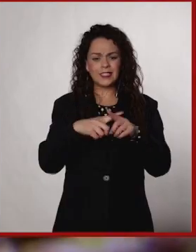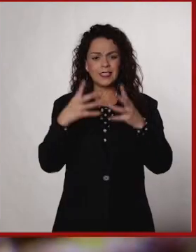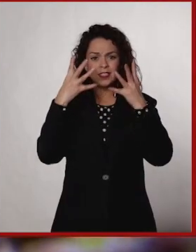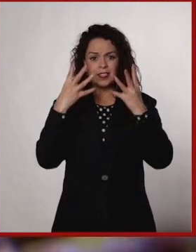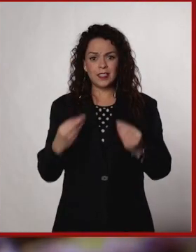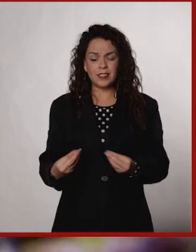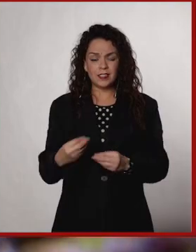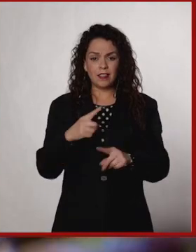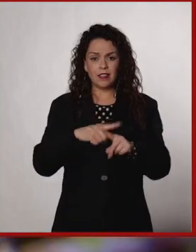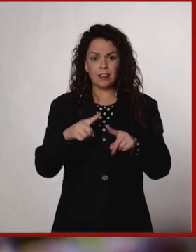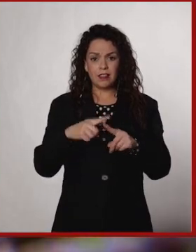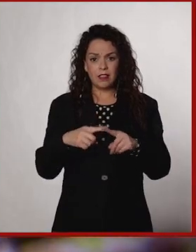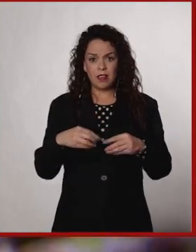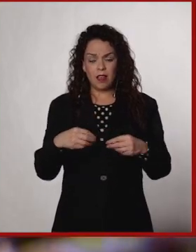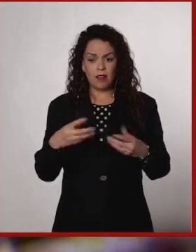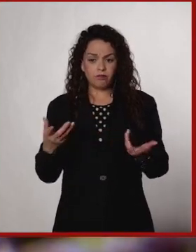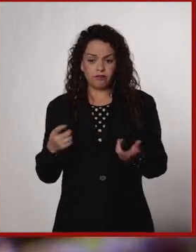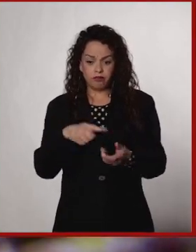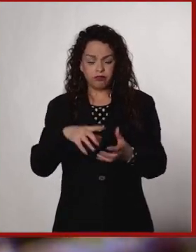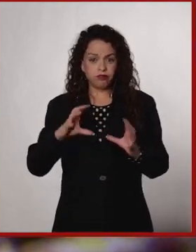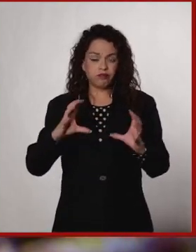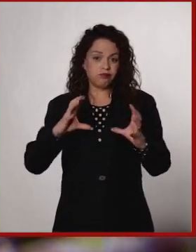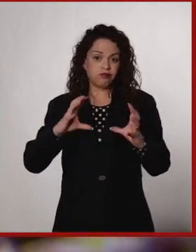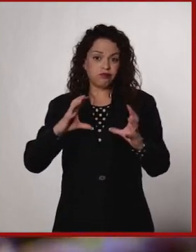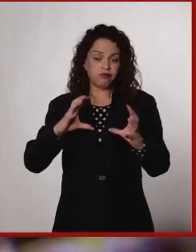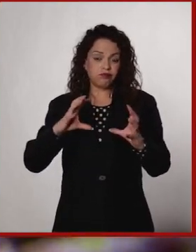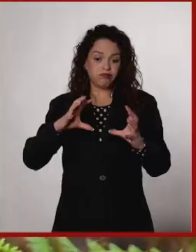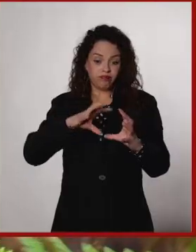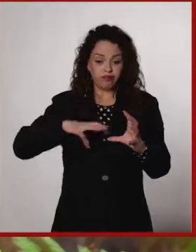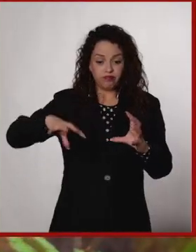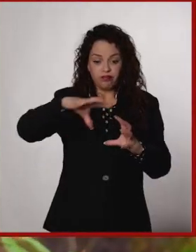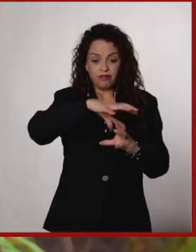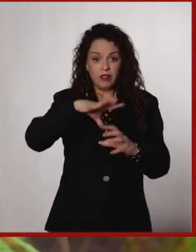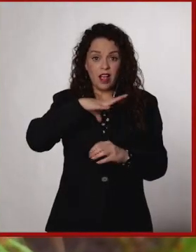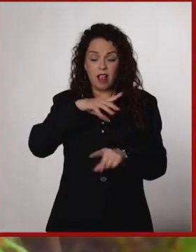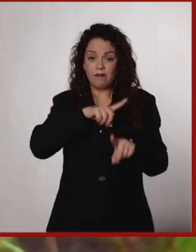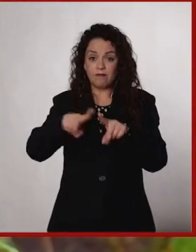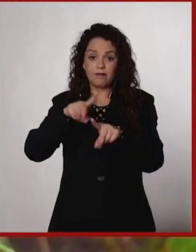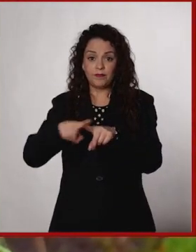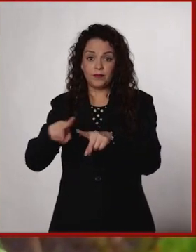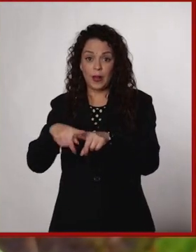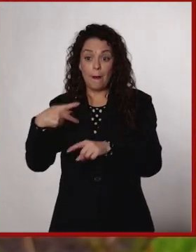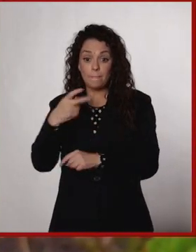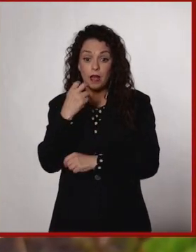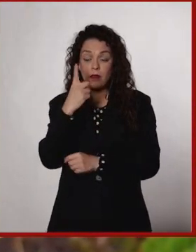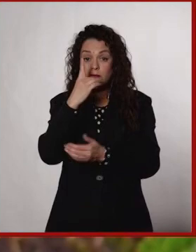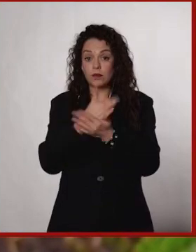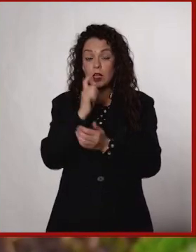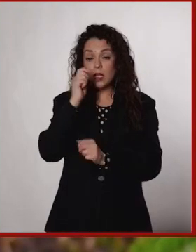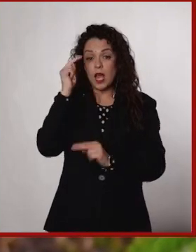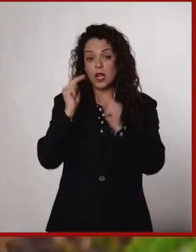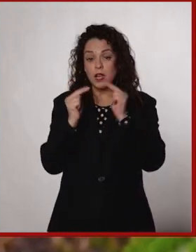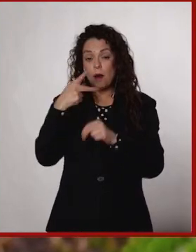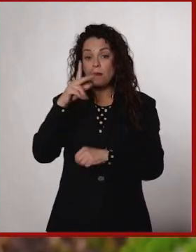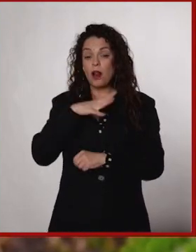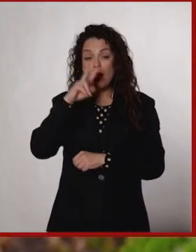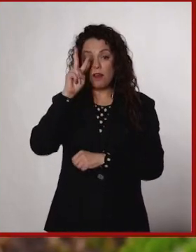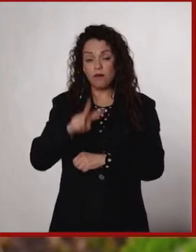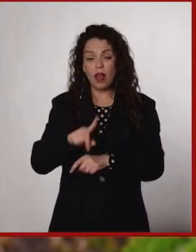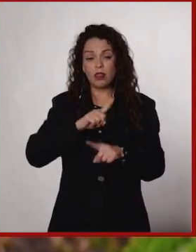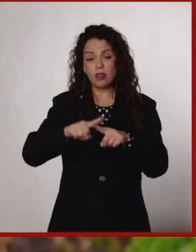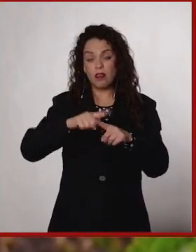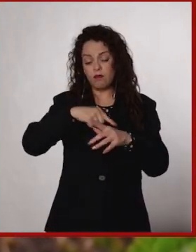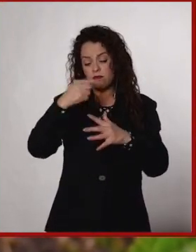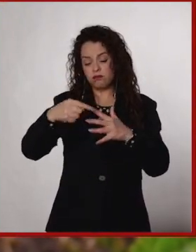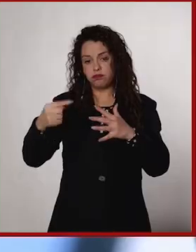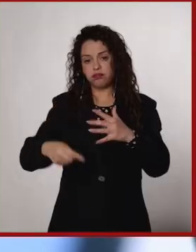toda esa diversidad que hay de organismos en el planeta Tierra. Pero ese es solo uno de los niveles. En realidad hay una definición